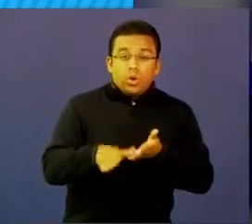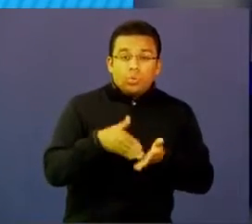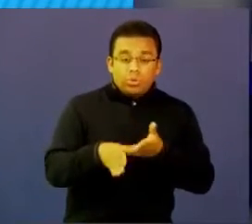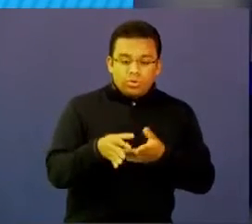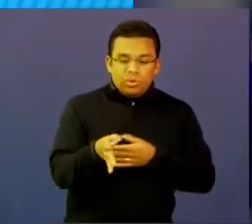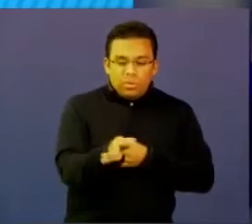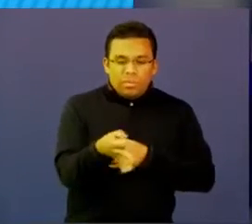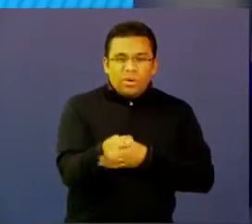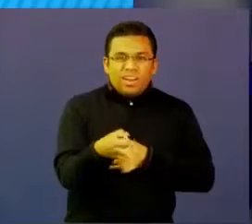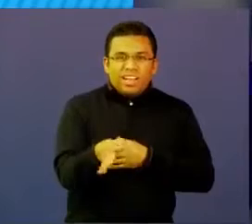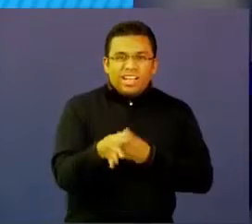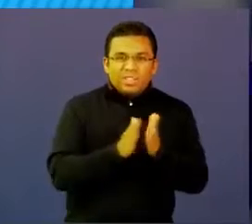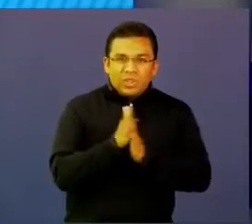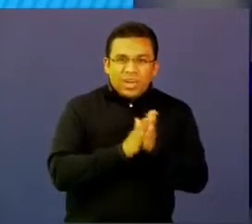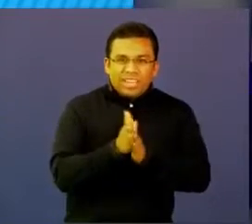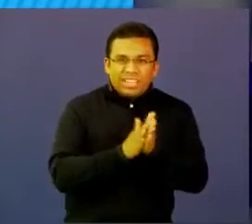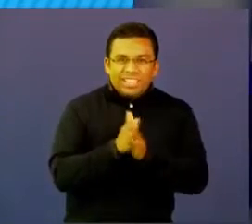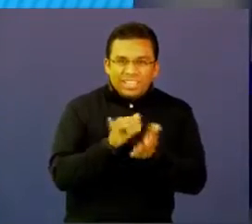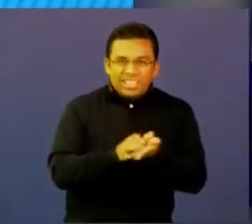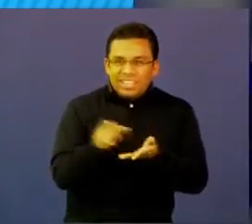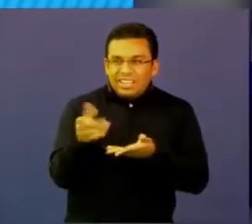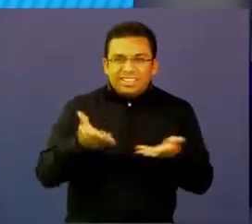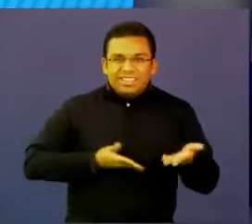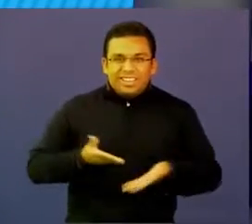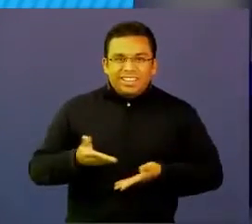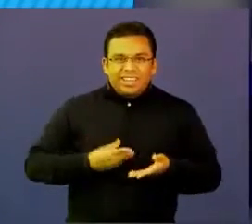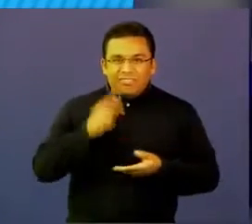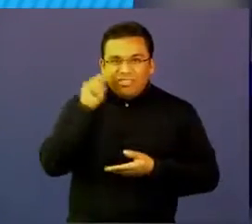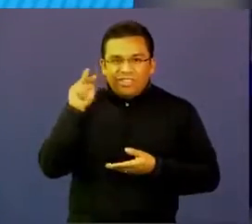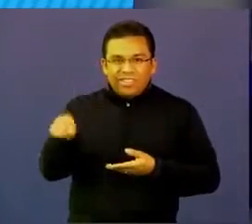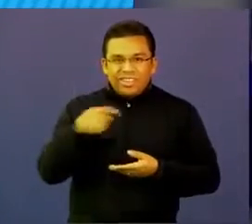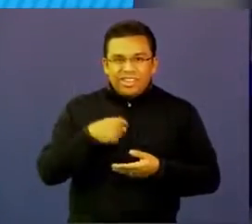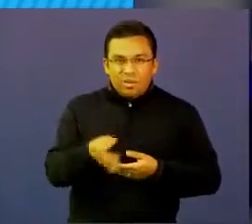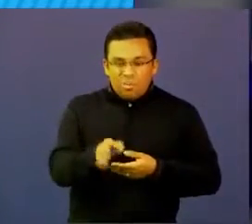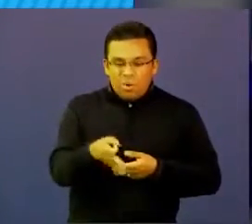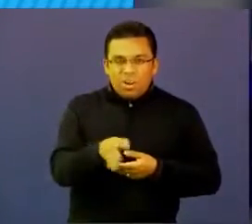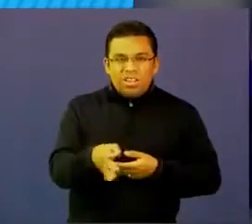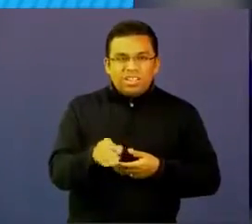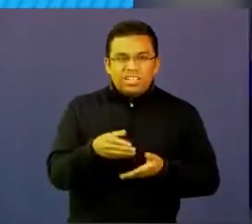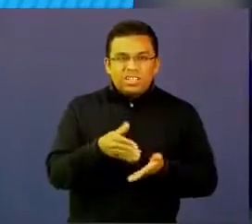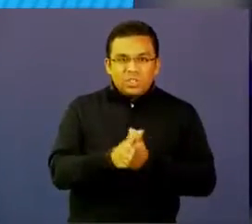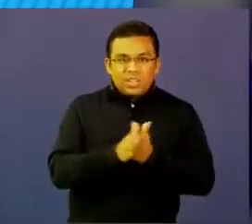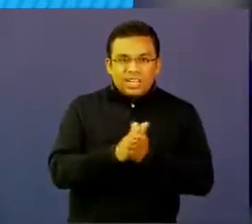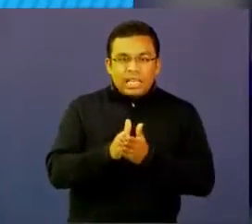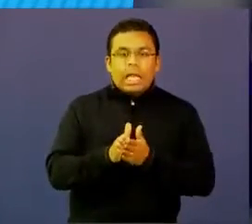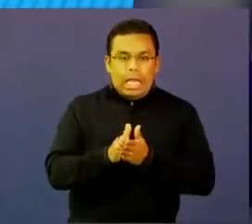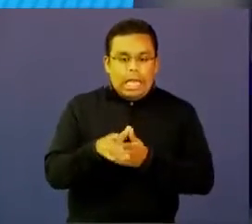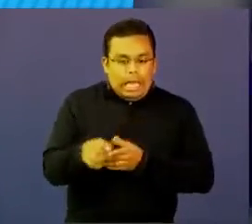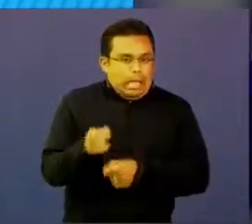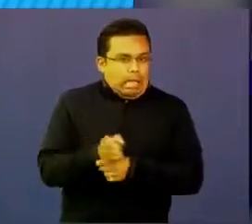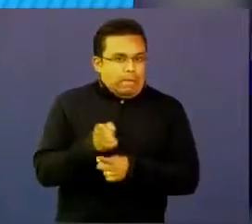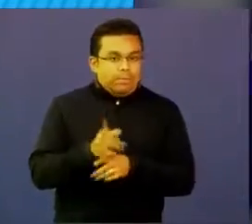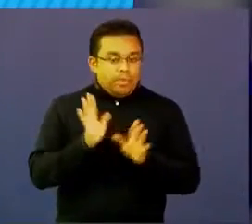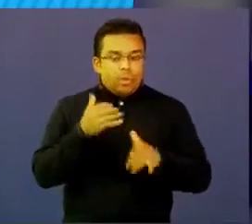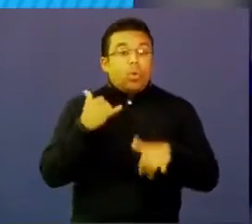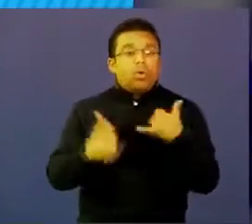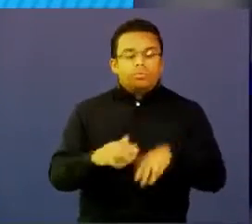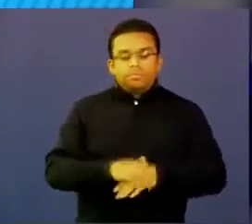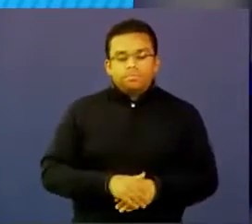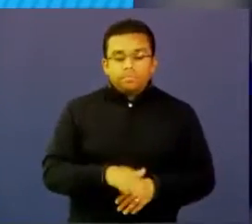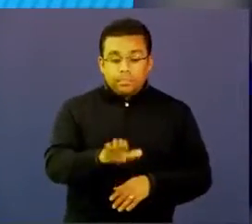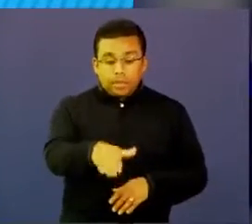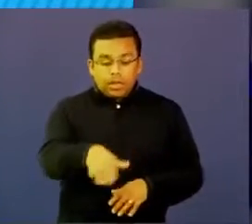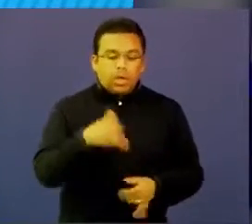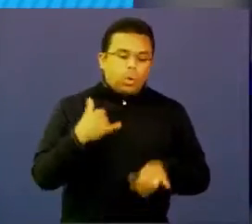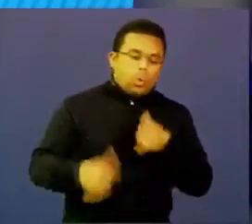de estas, moneditas de chocolate típicas y lo que hago es, hago un juego con esas moneditas en las que le voy dando a los